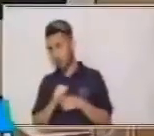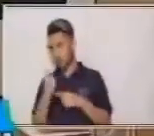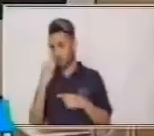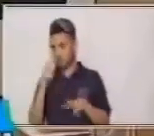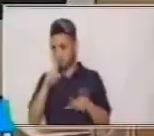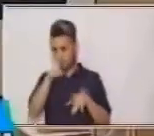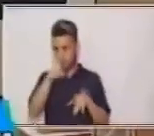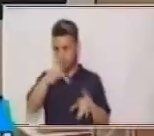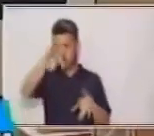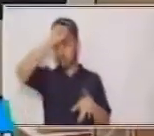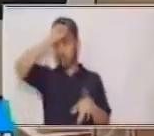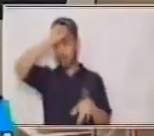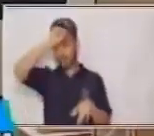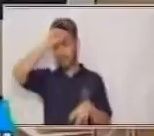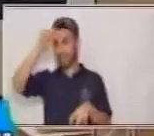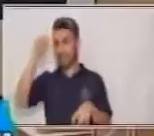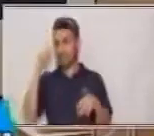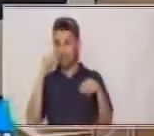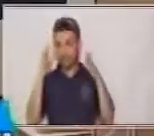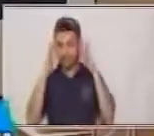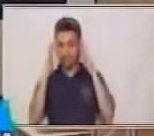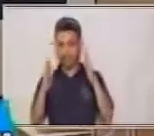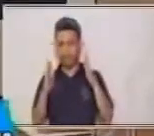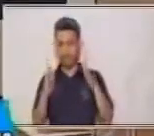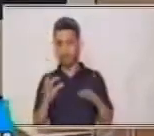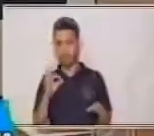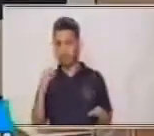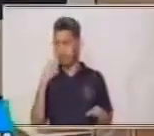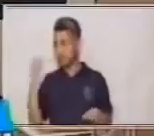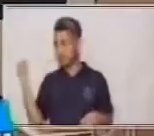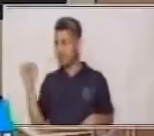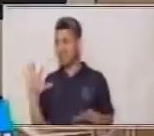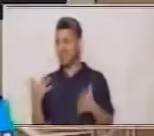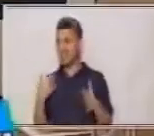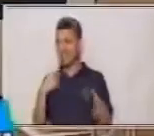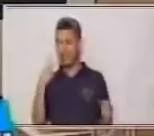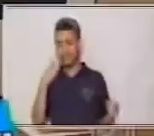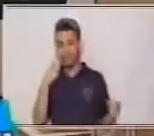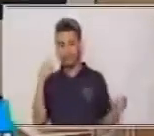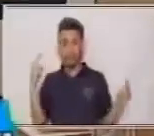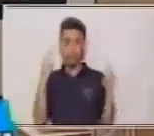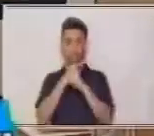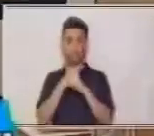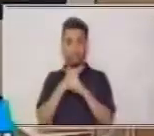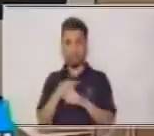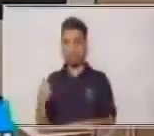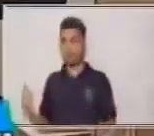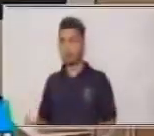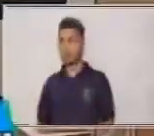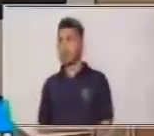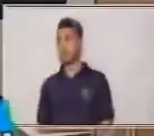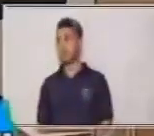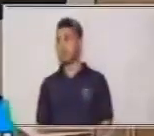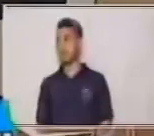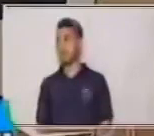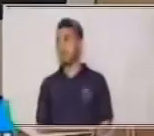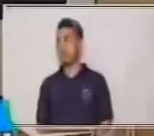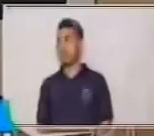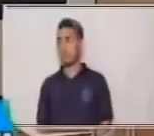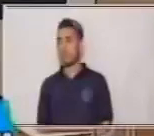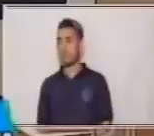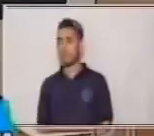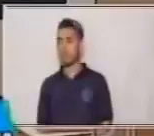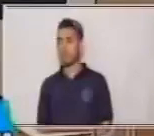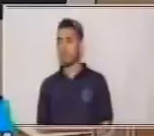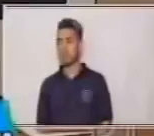ver si ustedes están poniendo atención y encuentran cualquier otro error que yo cometa. Recuerden que para eso